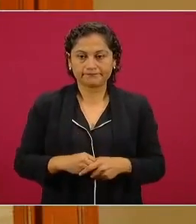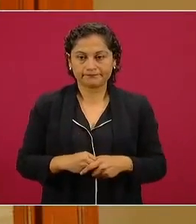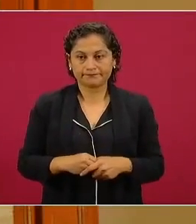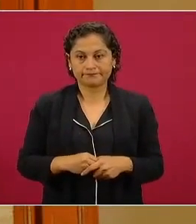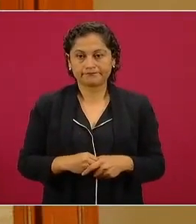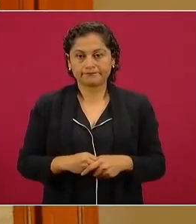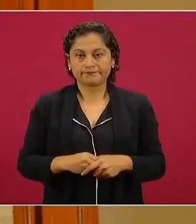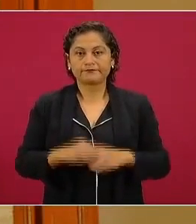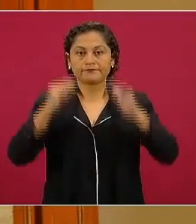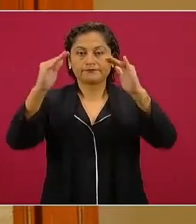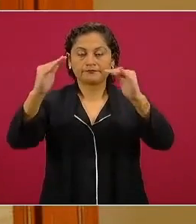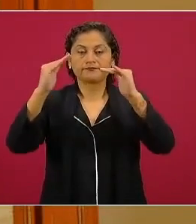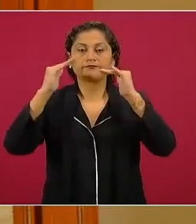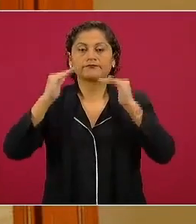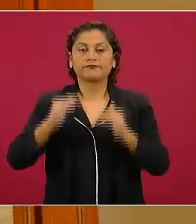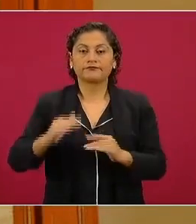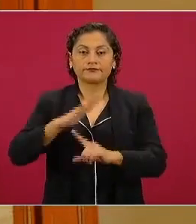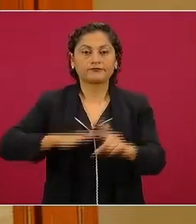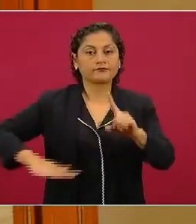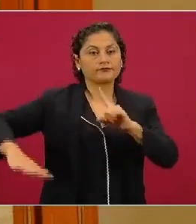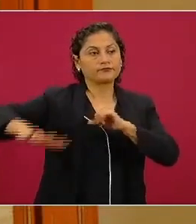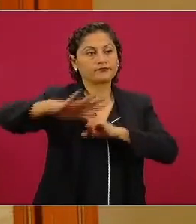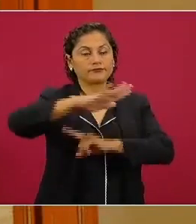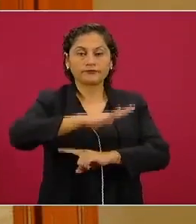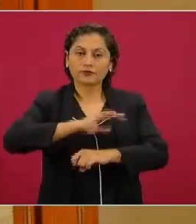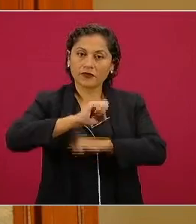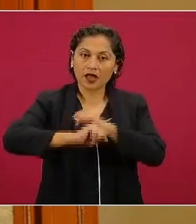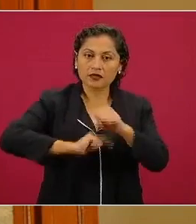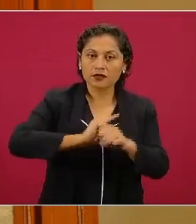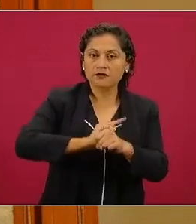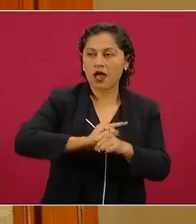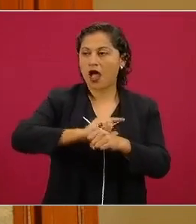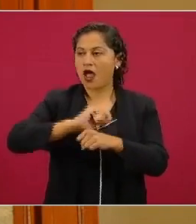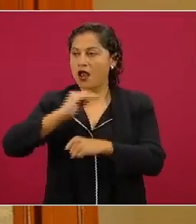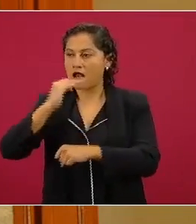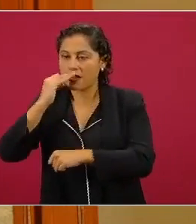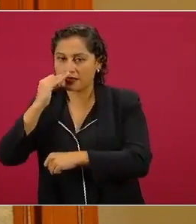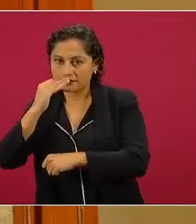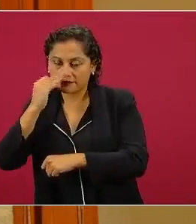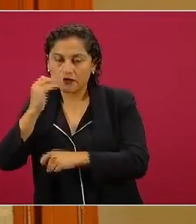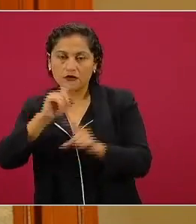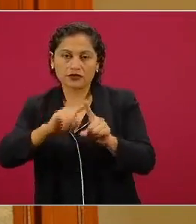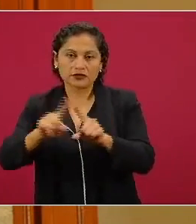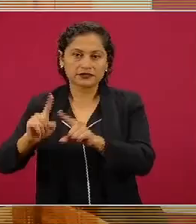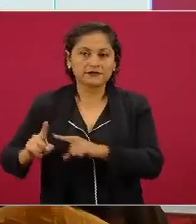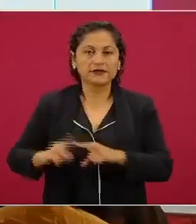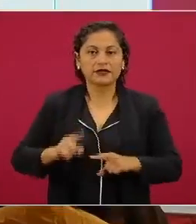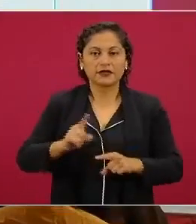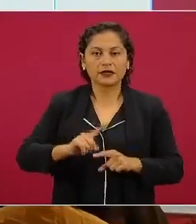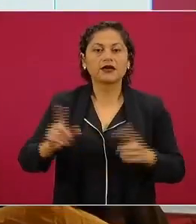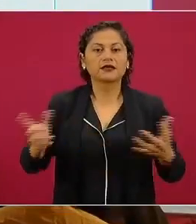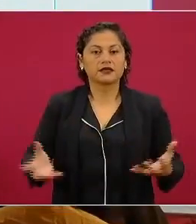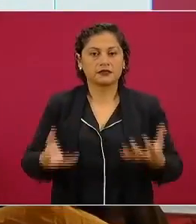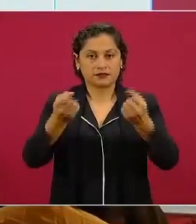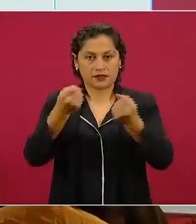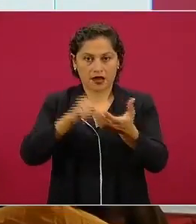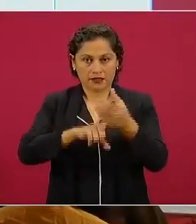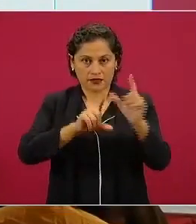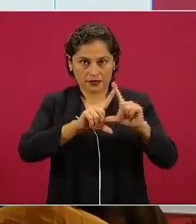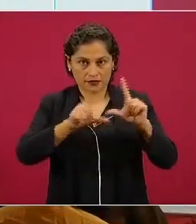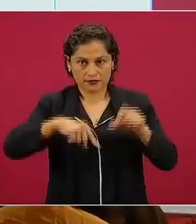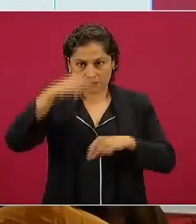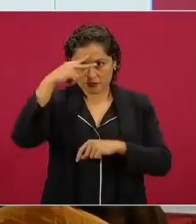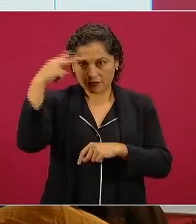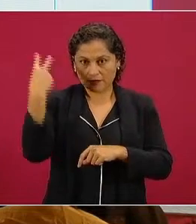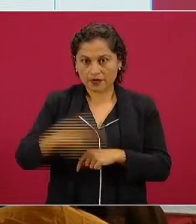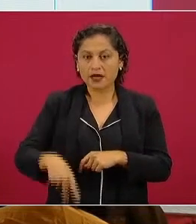diversidad biológica y cultural de México las prácticas agro ecológicas nada